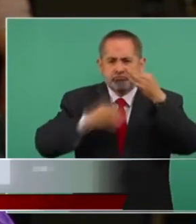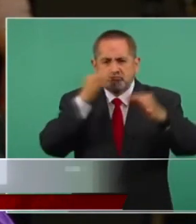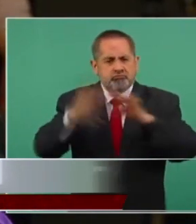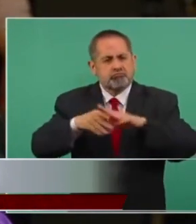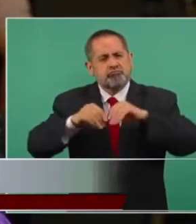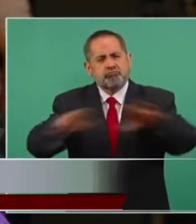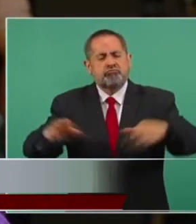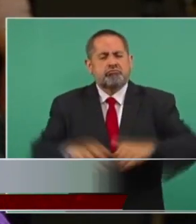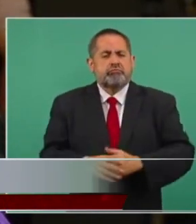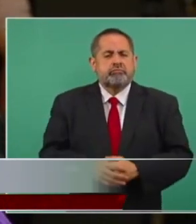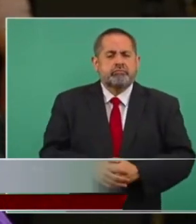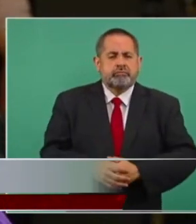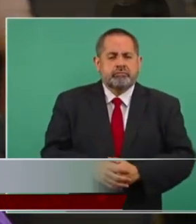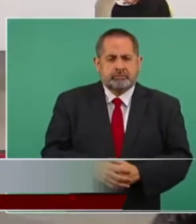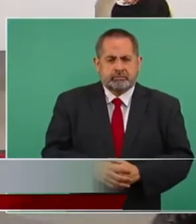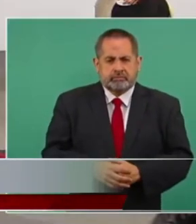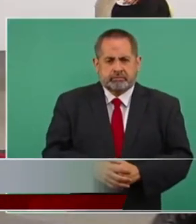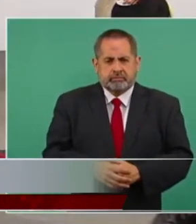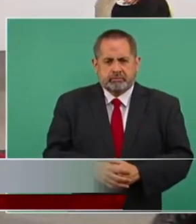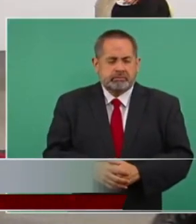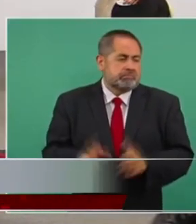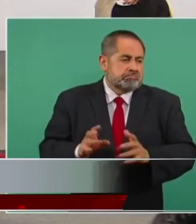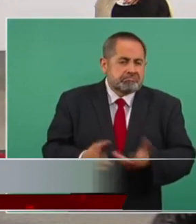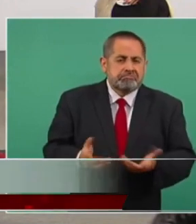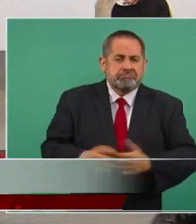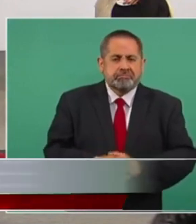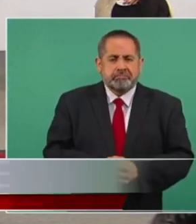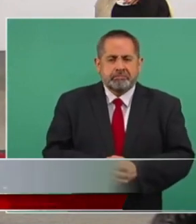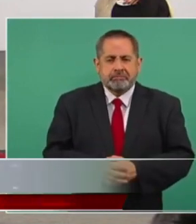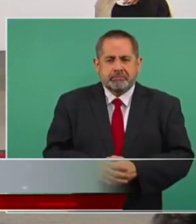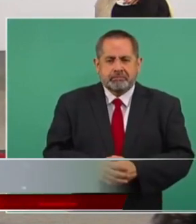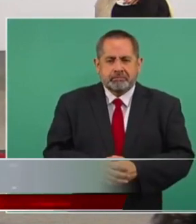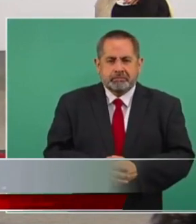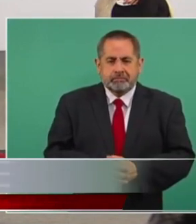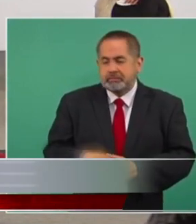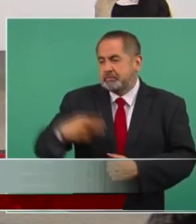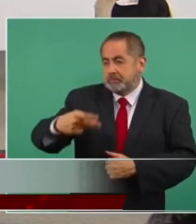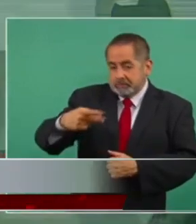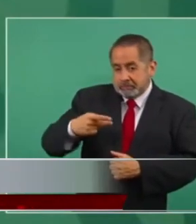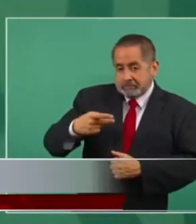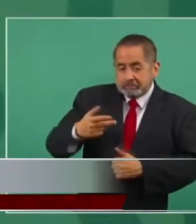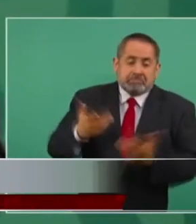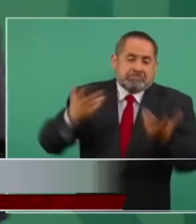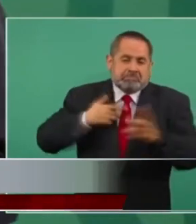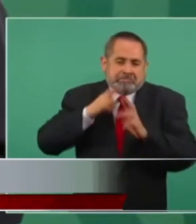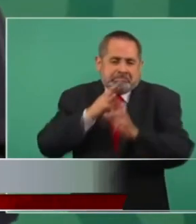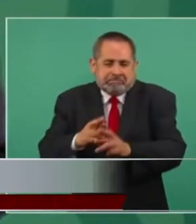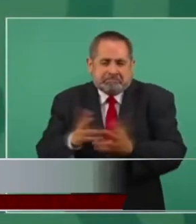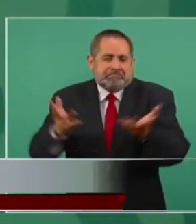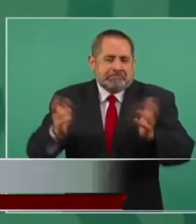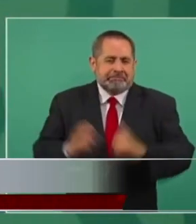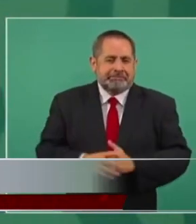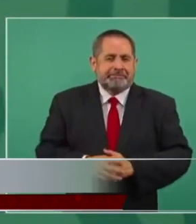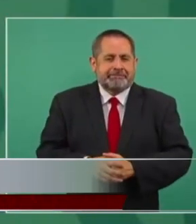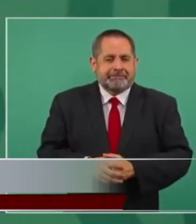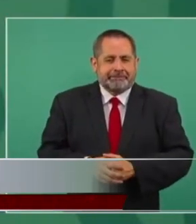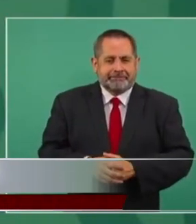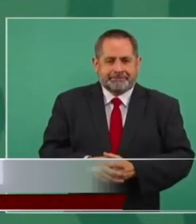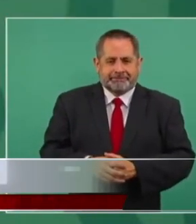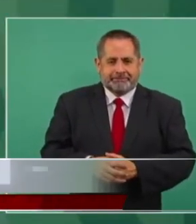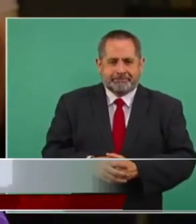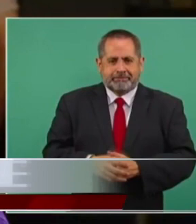la nota diplomática pues este si me lo preguntaste yo te contesté